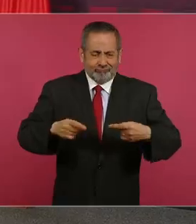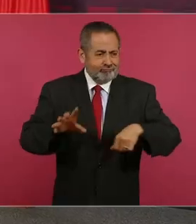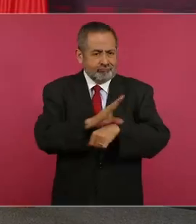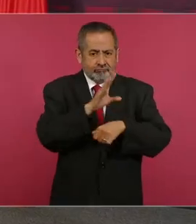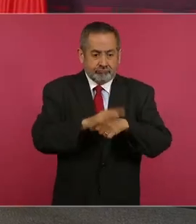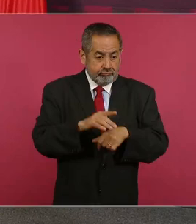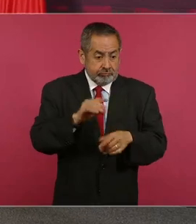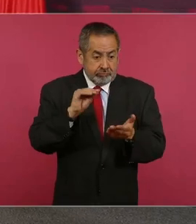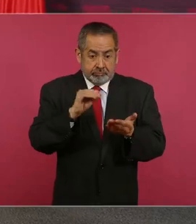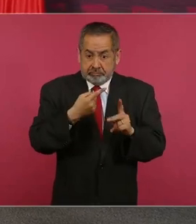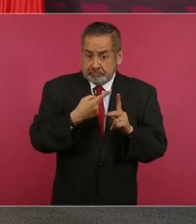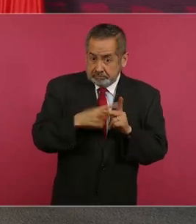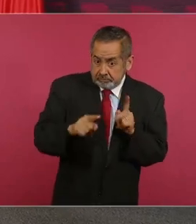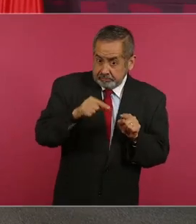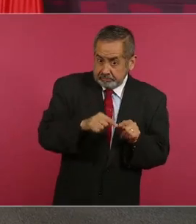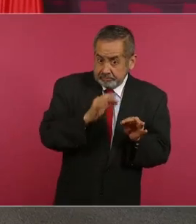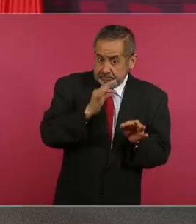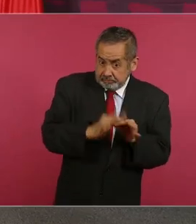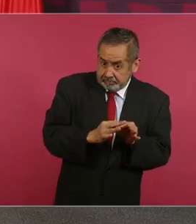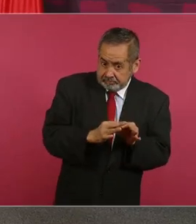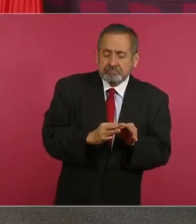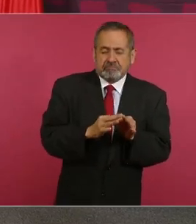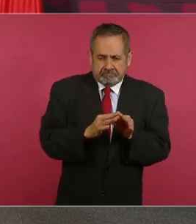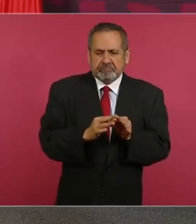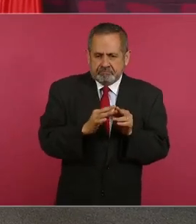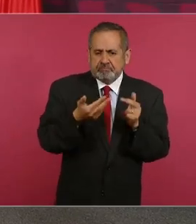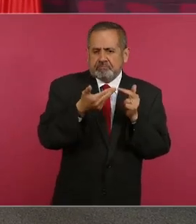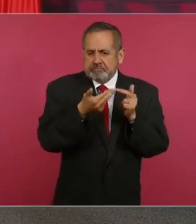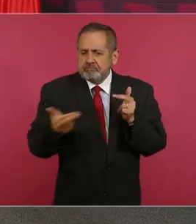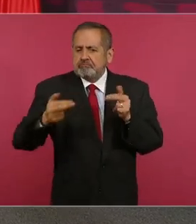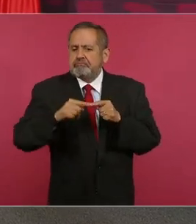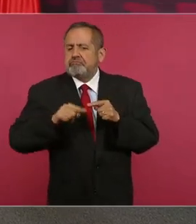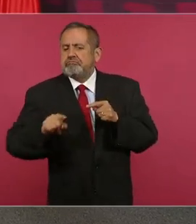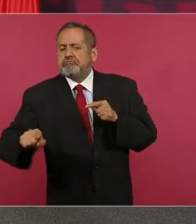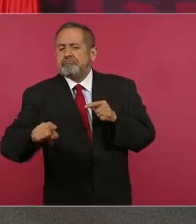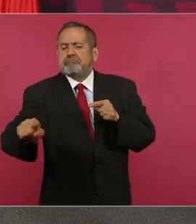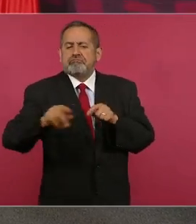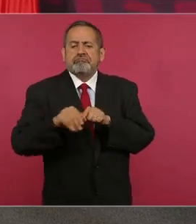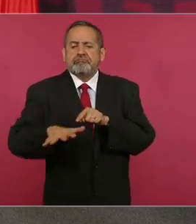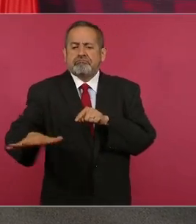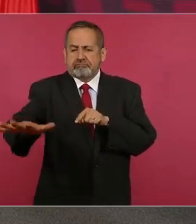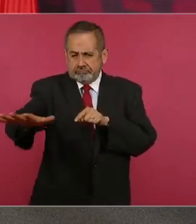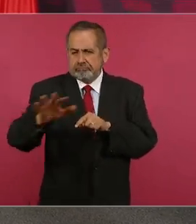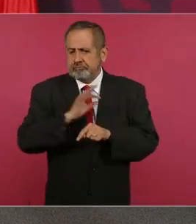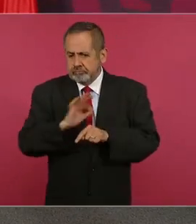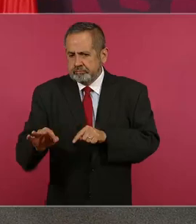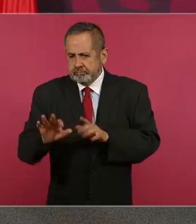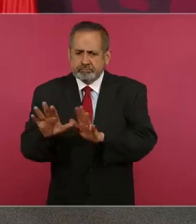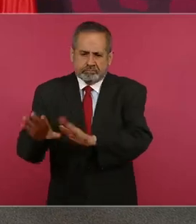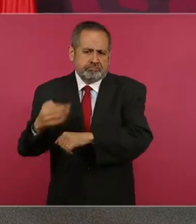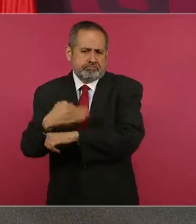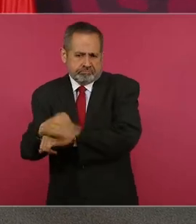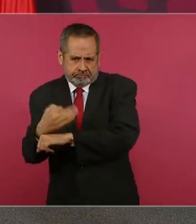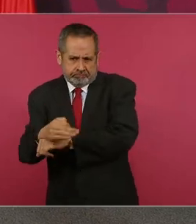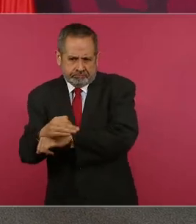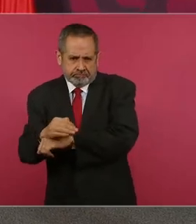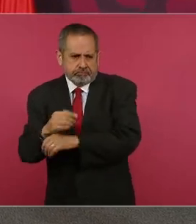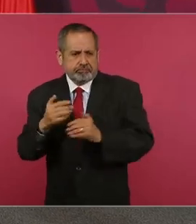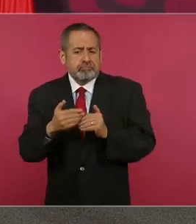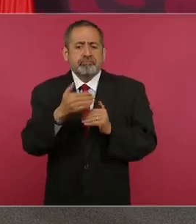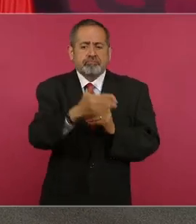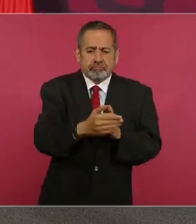hacer el corrimiento de las líneas que van hacia los domicilios, a las habitaciones, lo hemos estado haciendo así y vamos a avanzar en ese sentido.